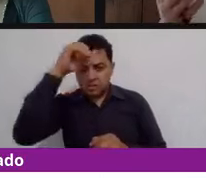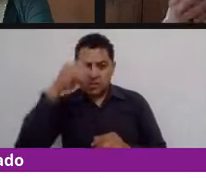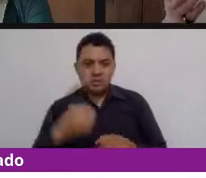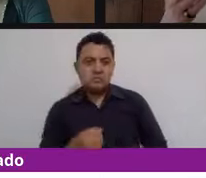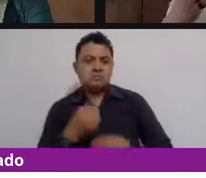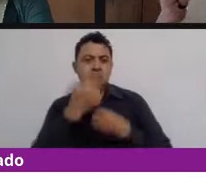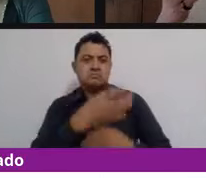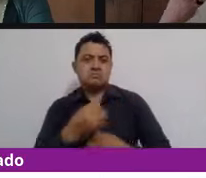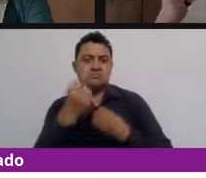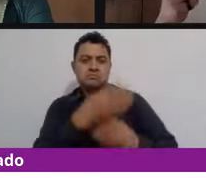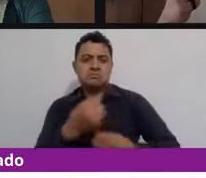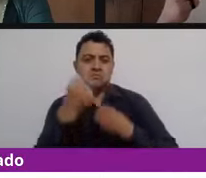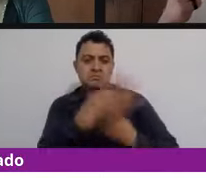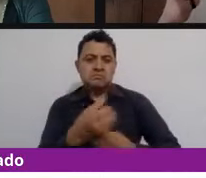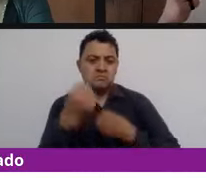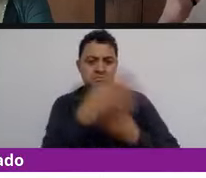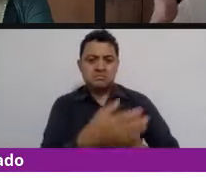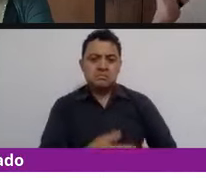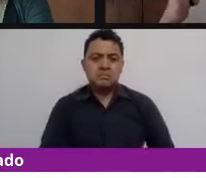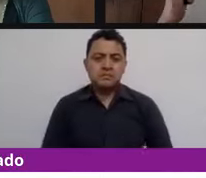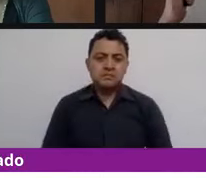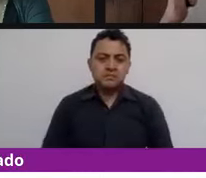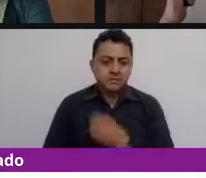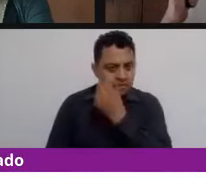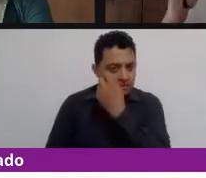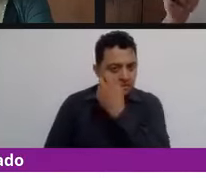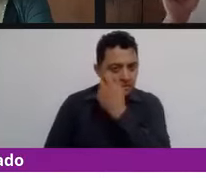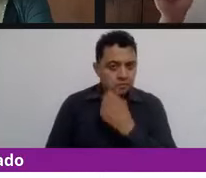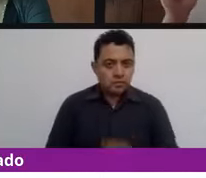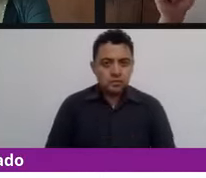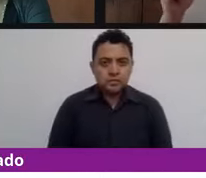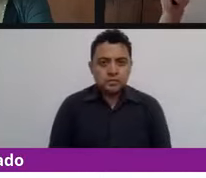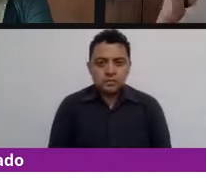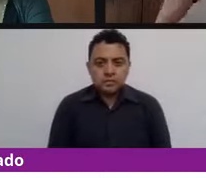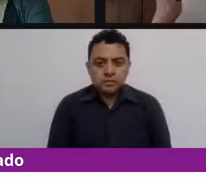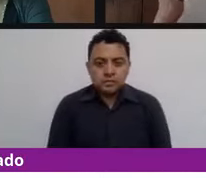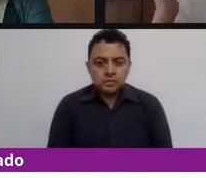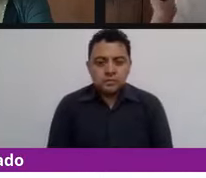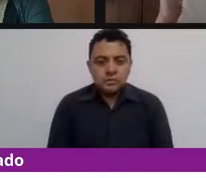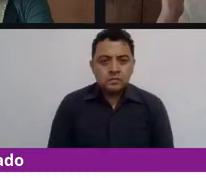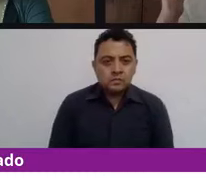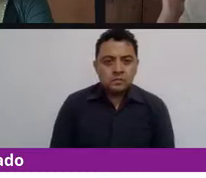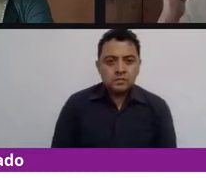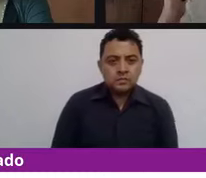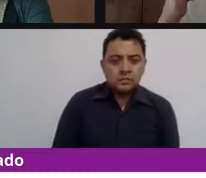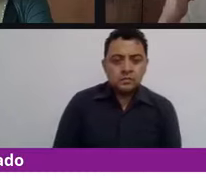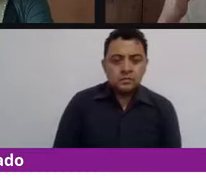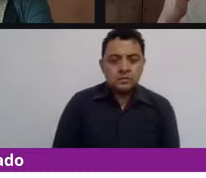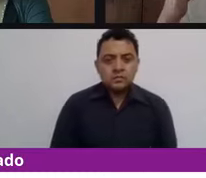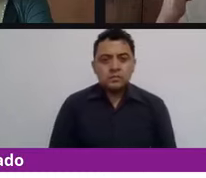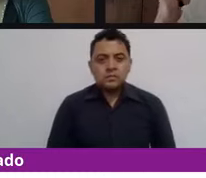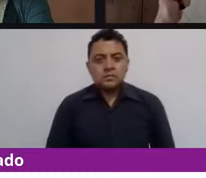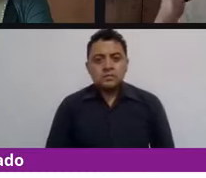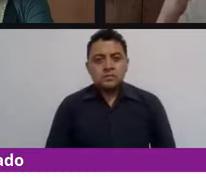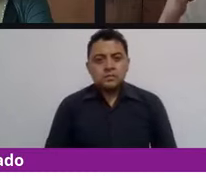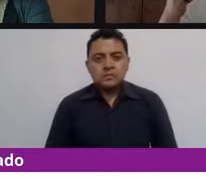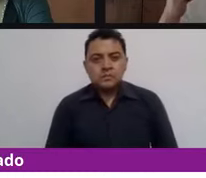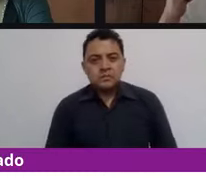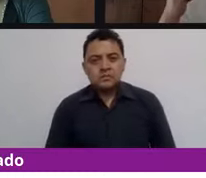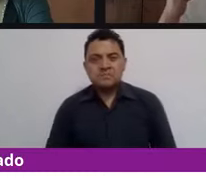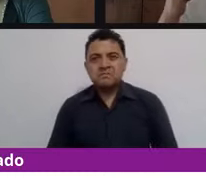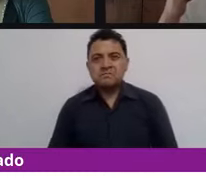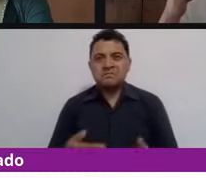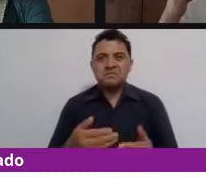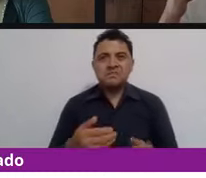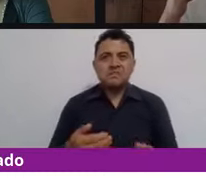ante los mercados que normalmente estaban siendo dominados por por pocas corporaciones pues era difícil